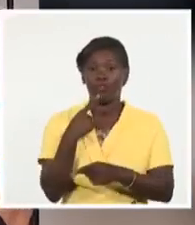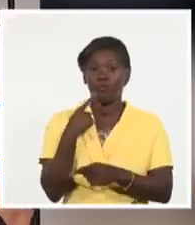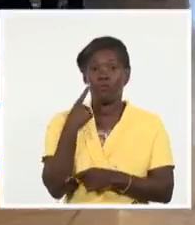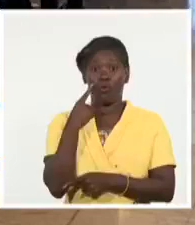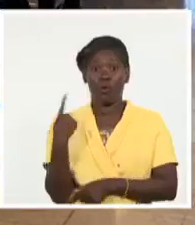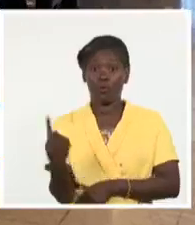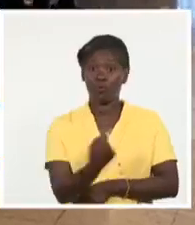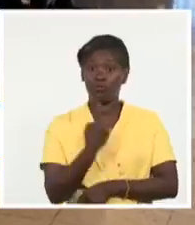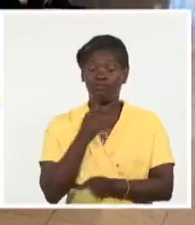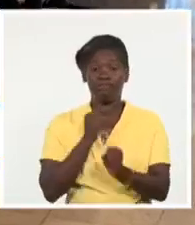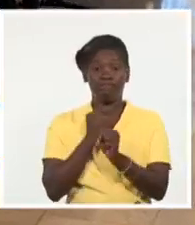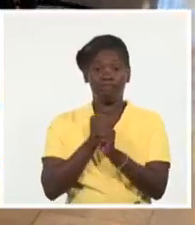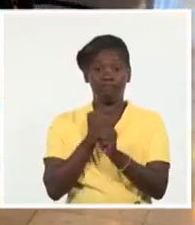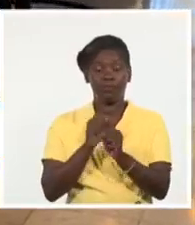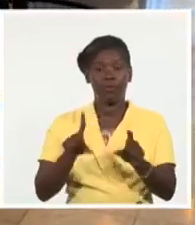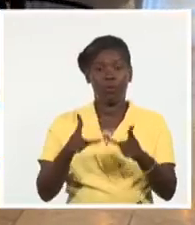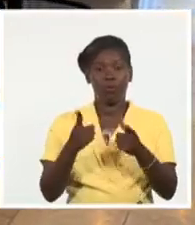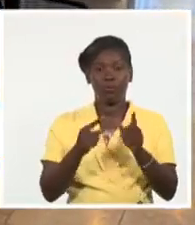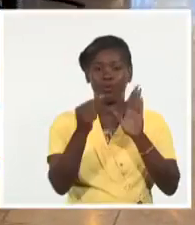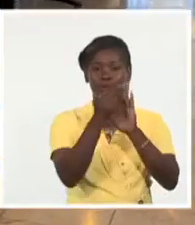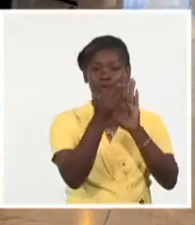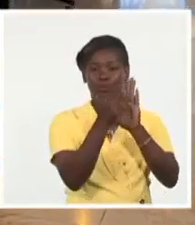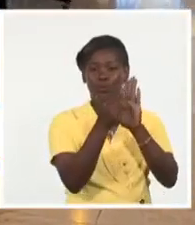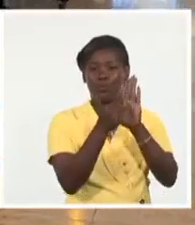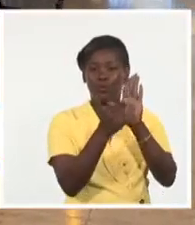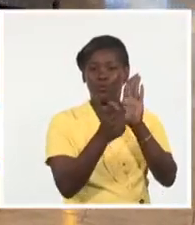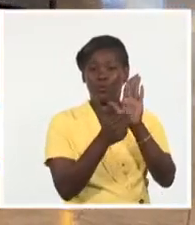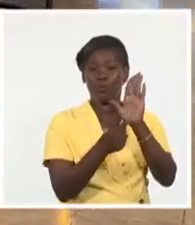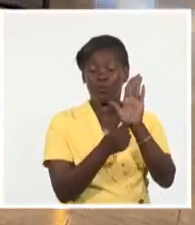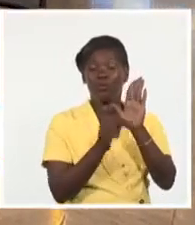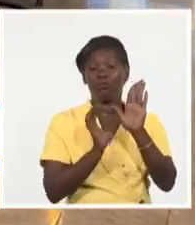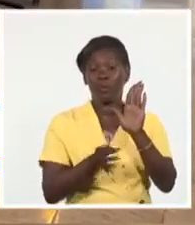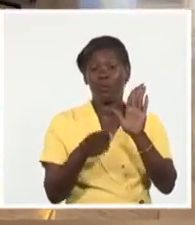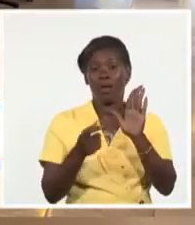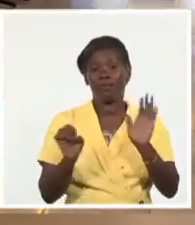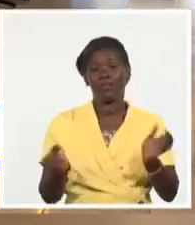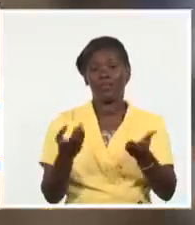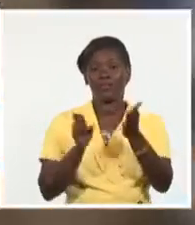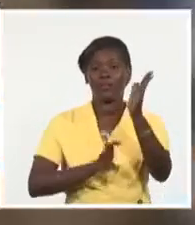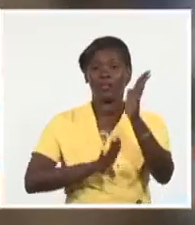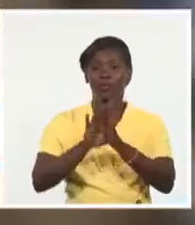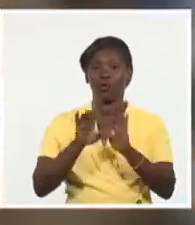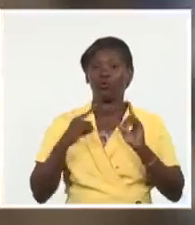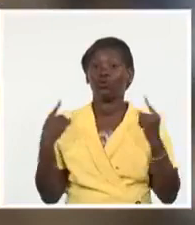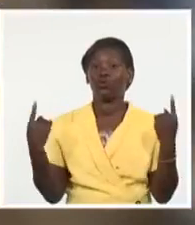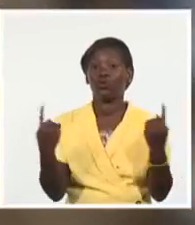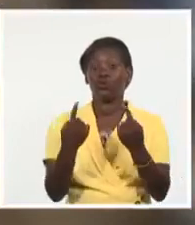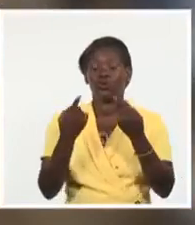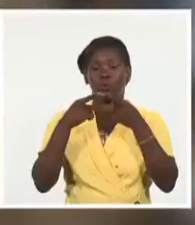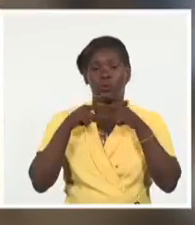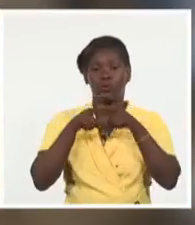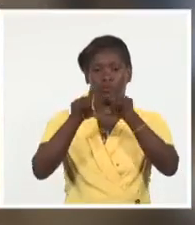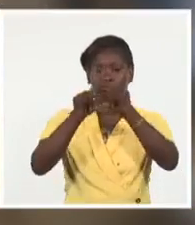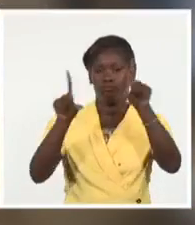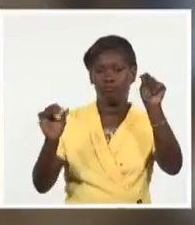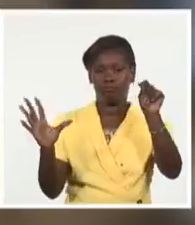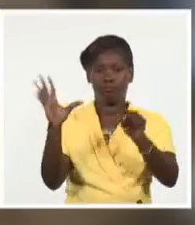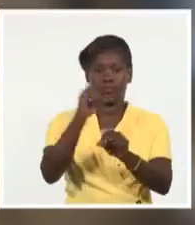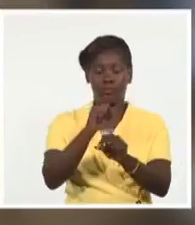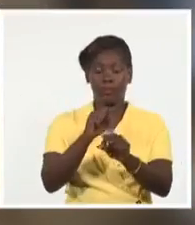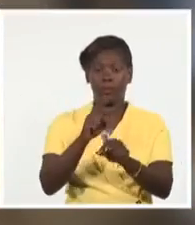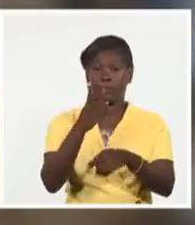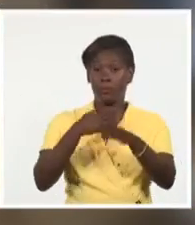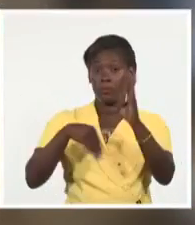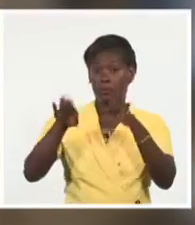cumplir los indicadores de ese programa de la Organización de Naciones Unidas sin dejar a nadie atrás. El Ministerio de Economía y Planificación